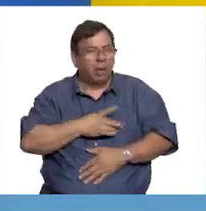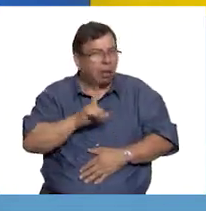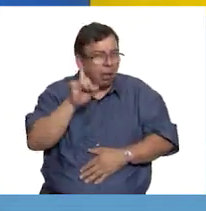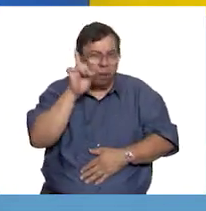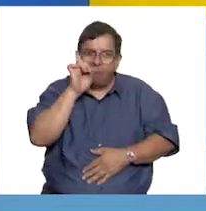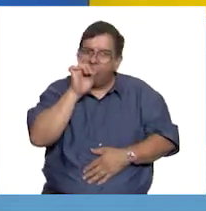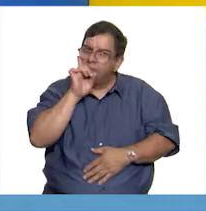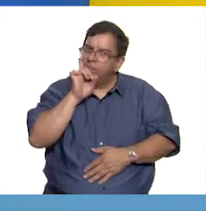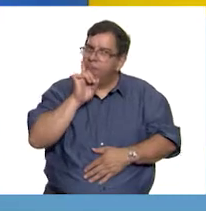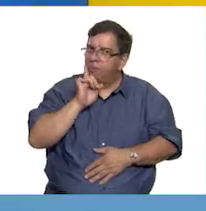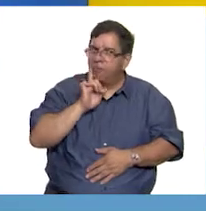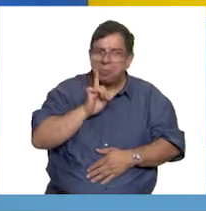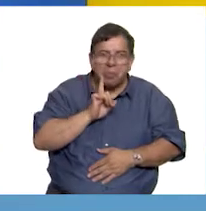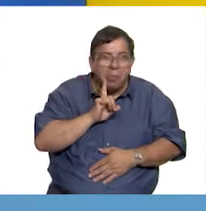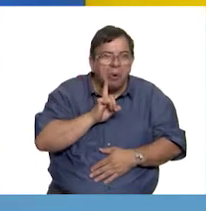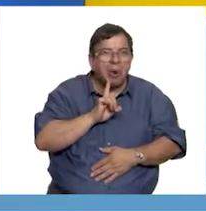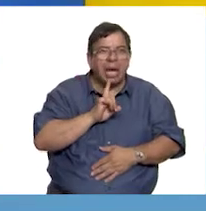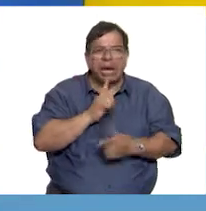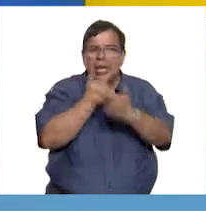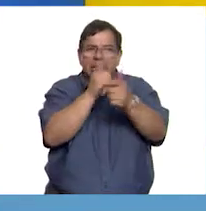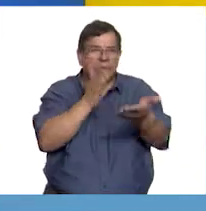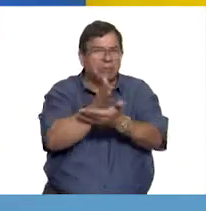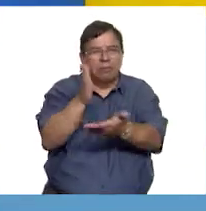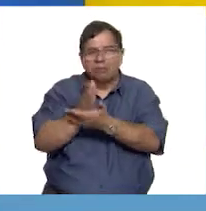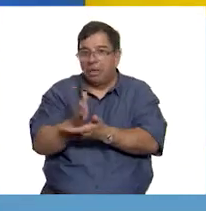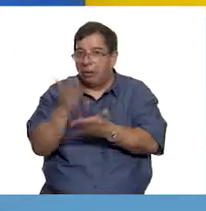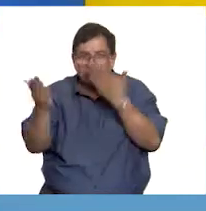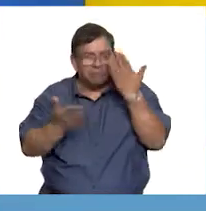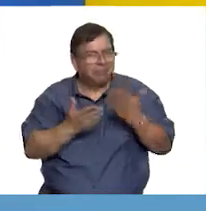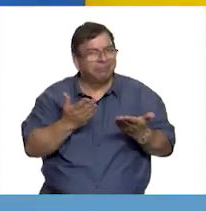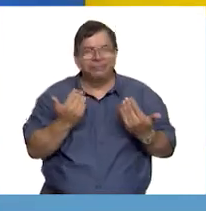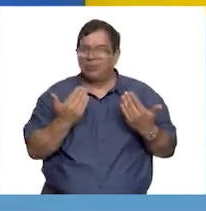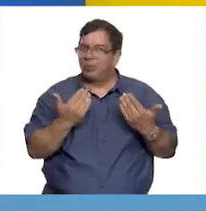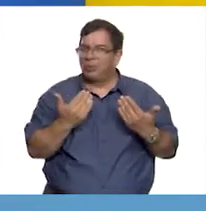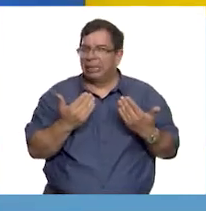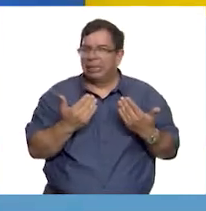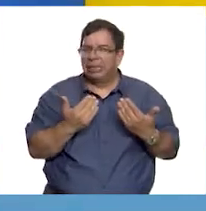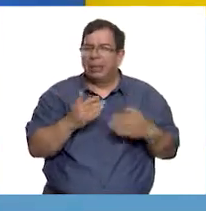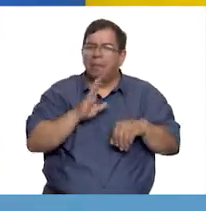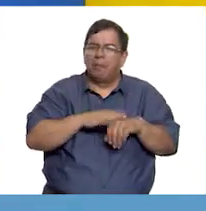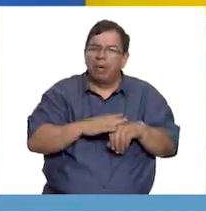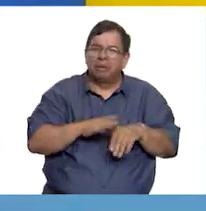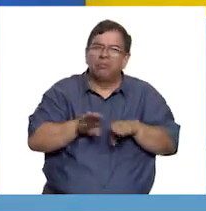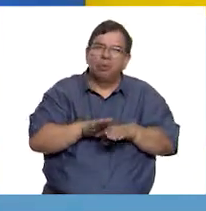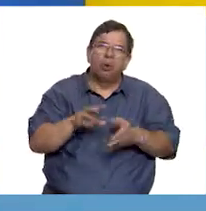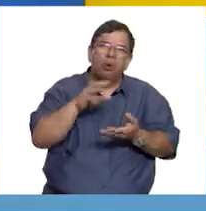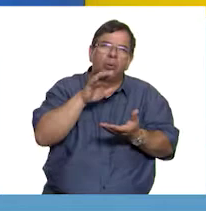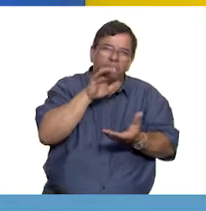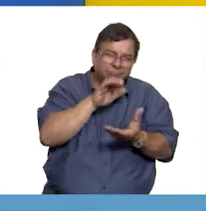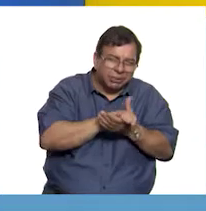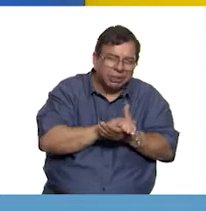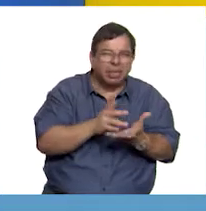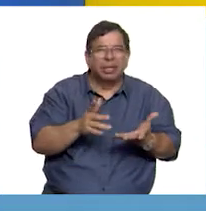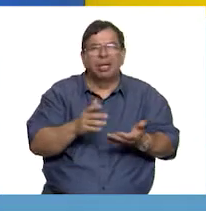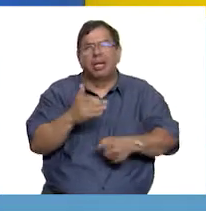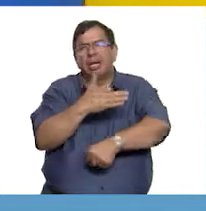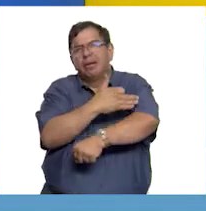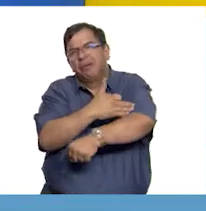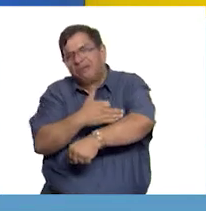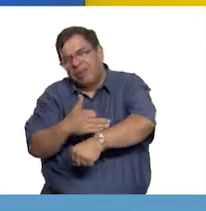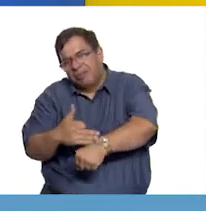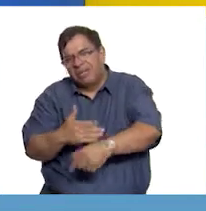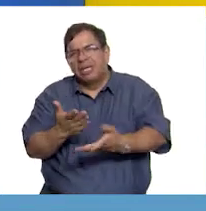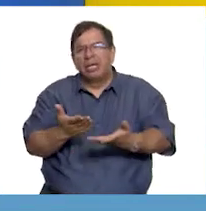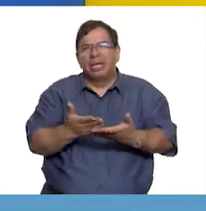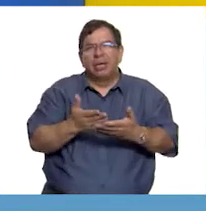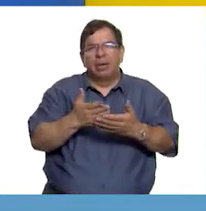teníamos muchas opciones de vida y de estudios. Por lo general, estábamos obligadas a casarnos y tener una familia o